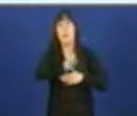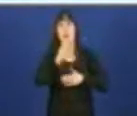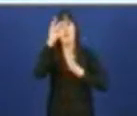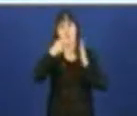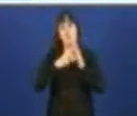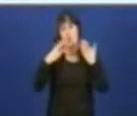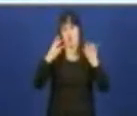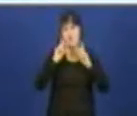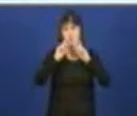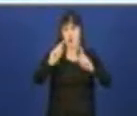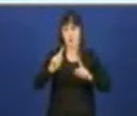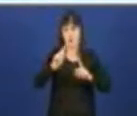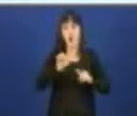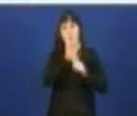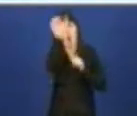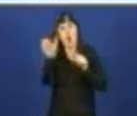en xornada ordinaria